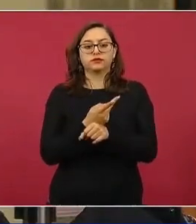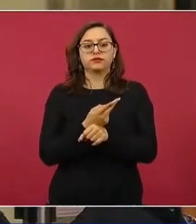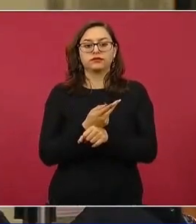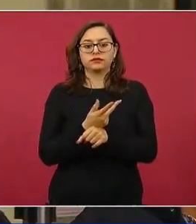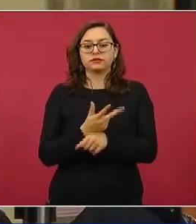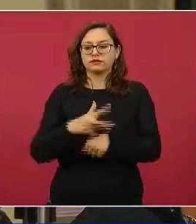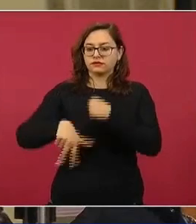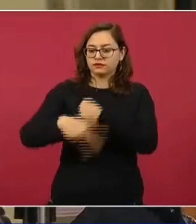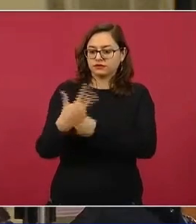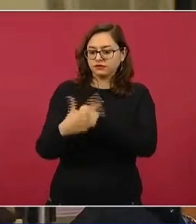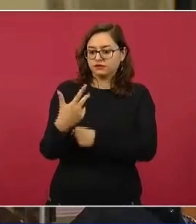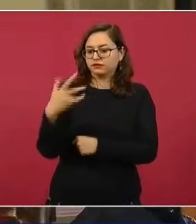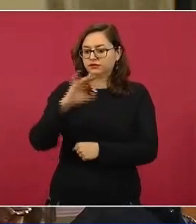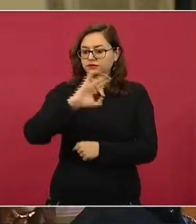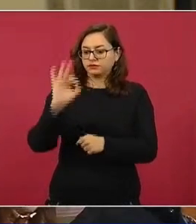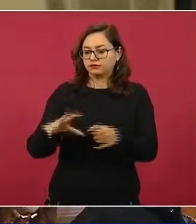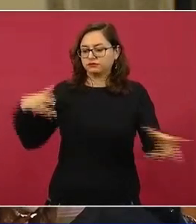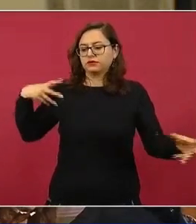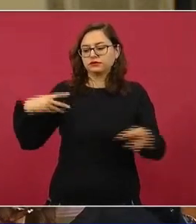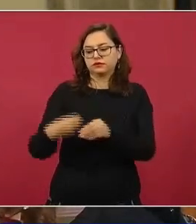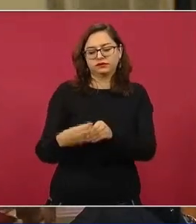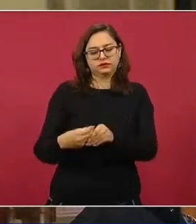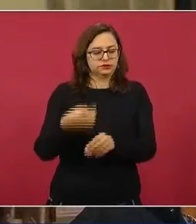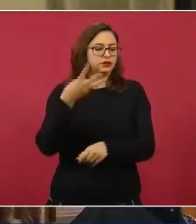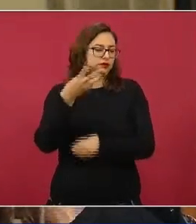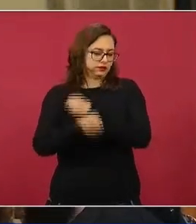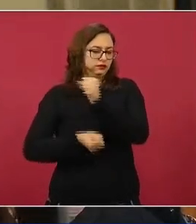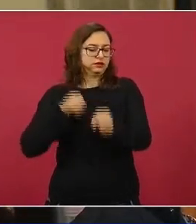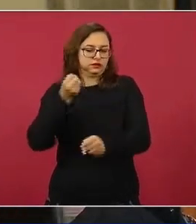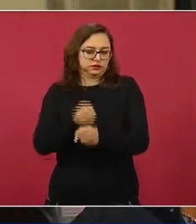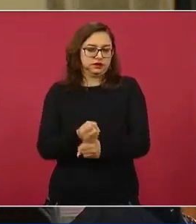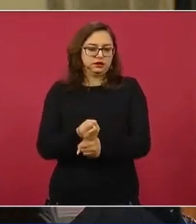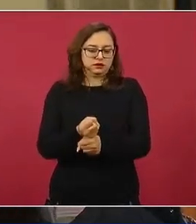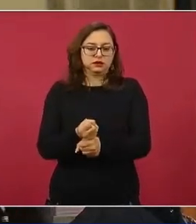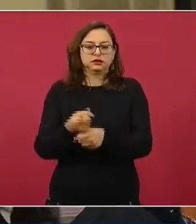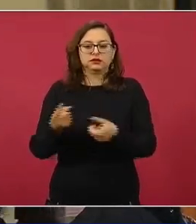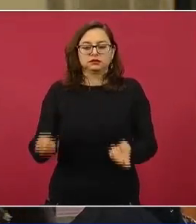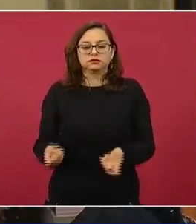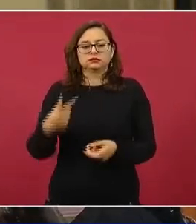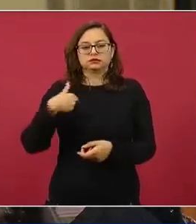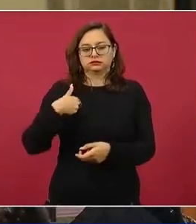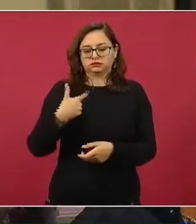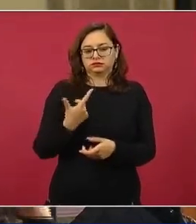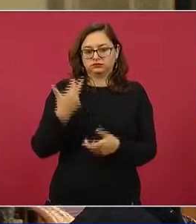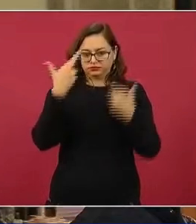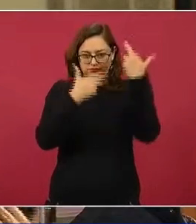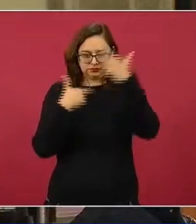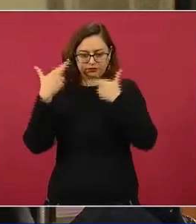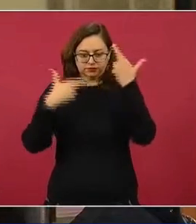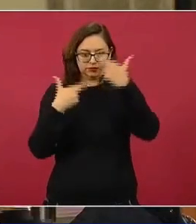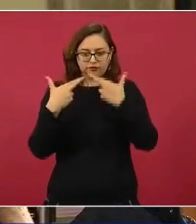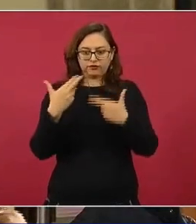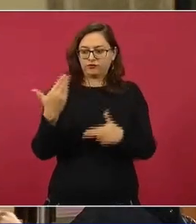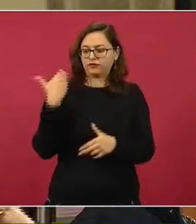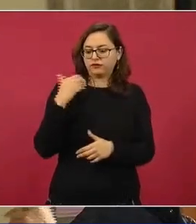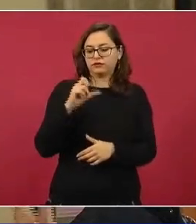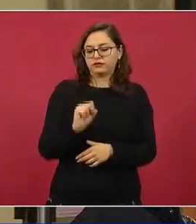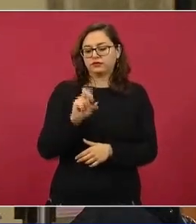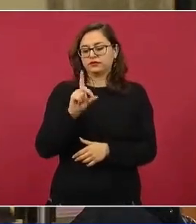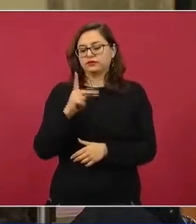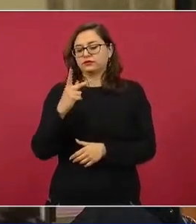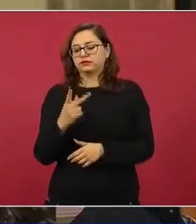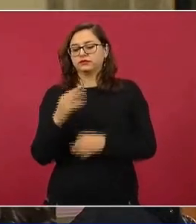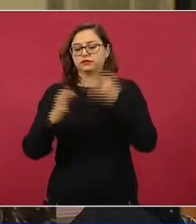inflación, más o menos en lo que va de su administración. Estaba revisando yo, incluso lo publiqué en la columna que publicó en SDP Noticias,